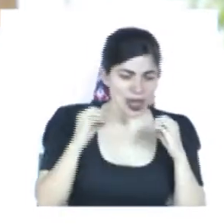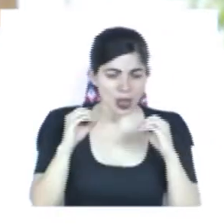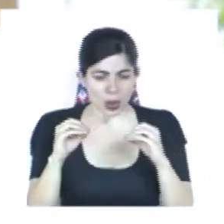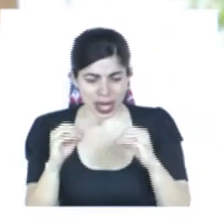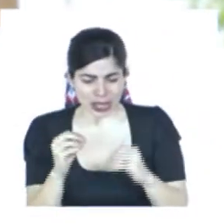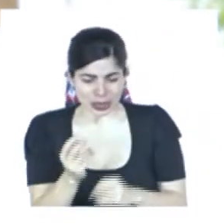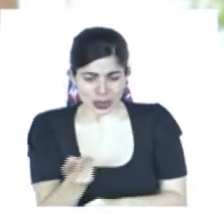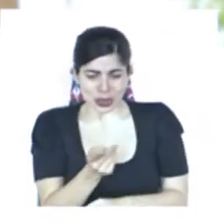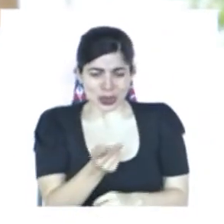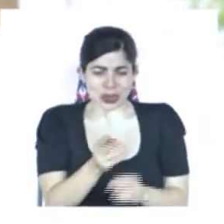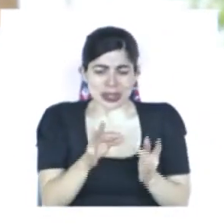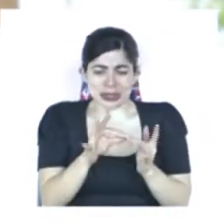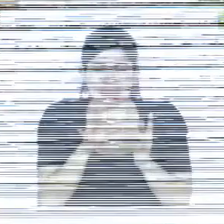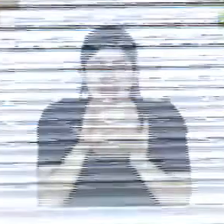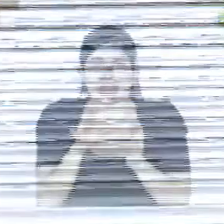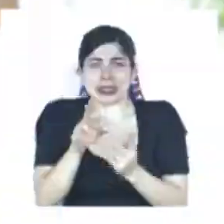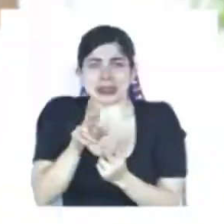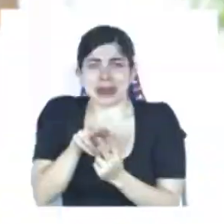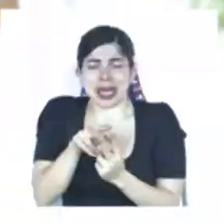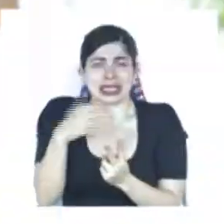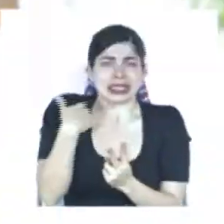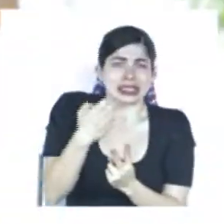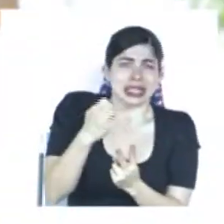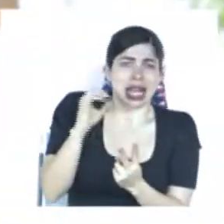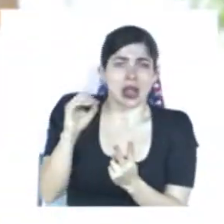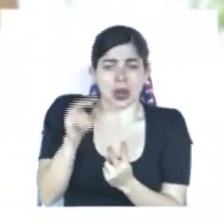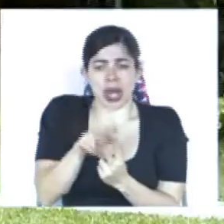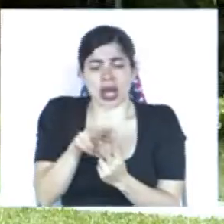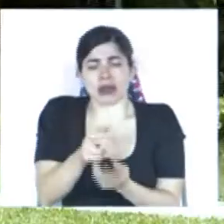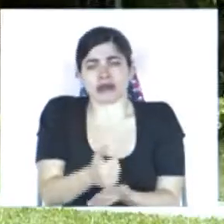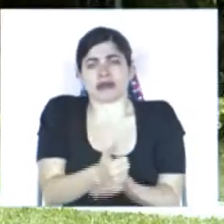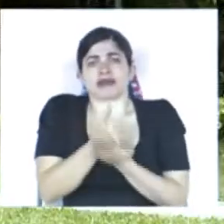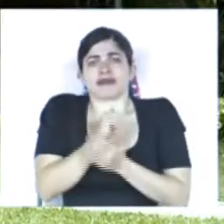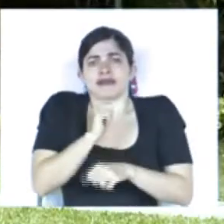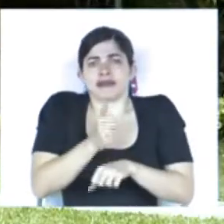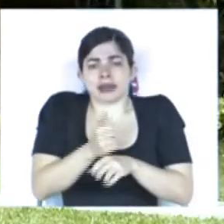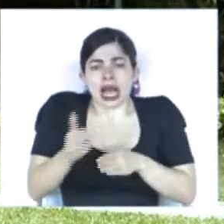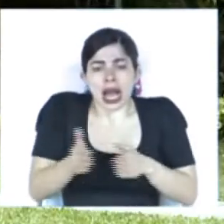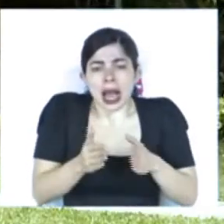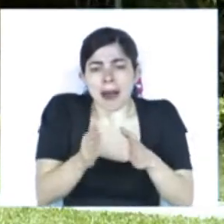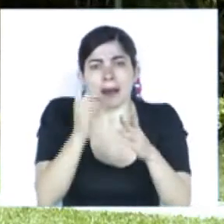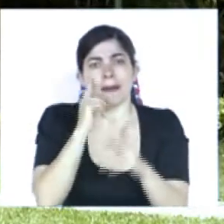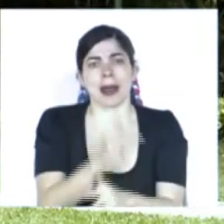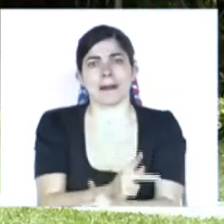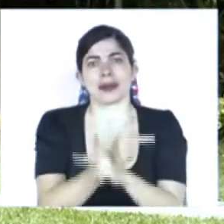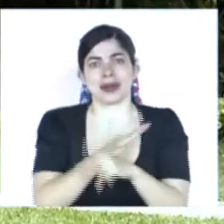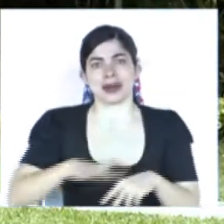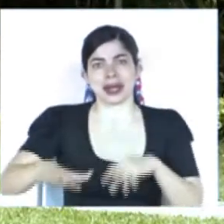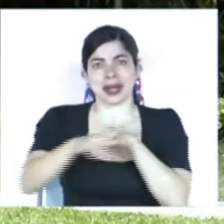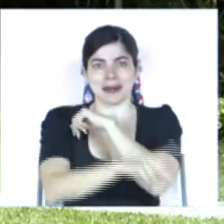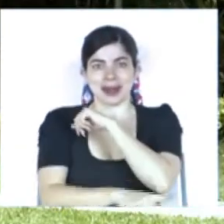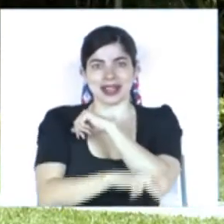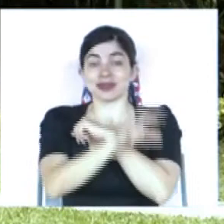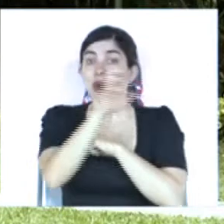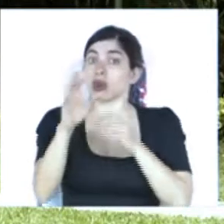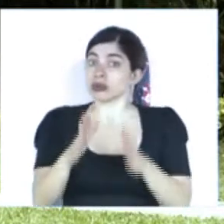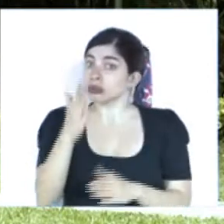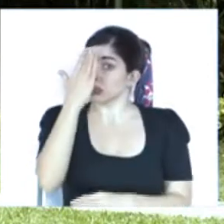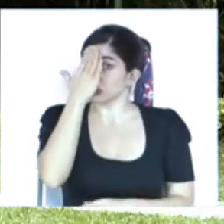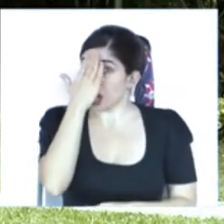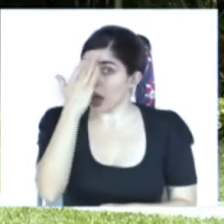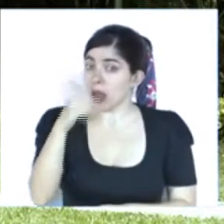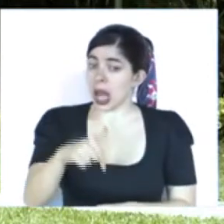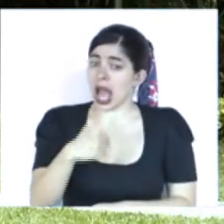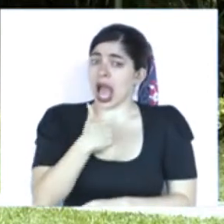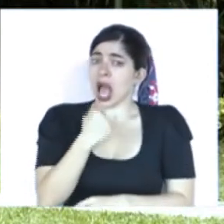clave que nos ha permitido delinear el camino de la prevención en nuestro país. Los costarricenses sabemos que disponemos de uno de los